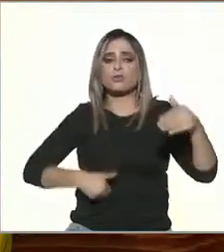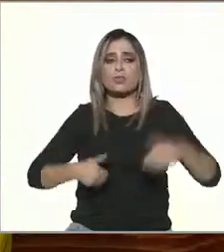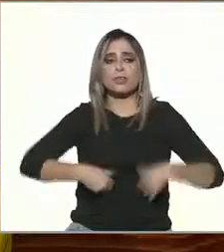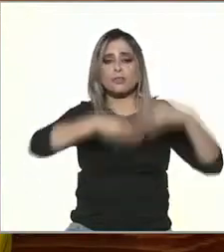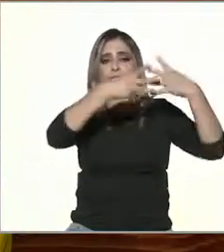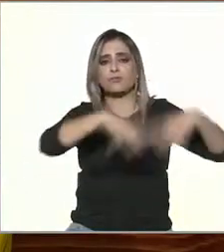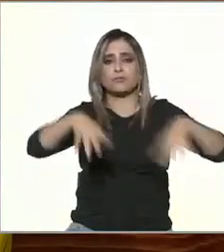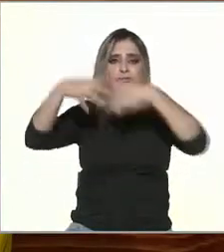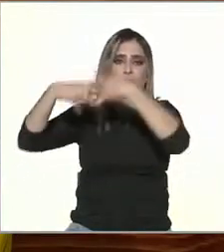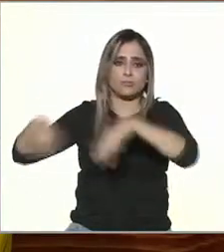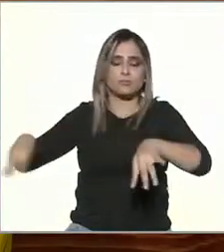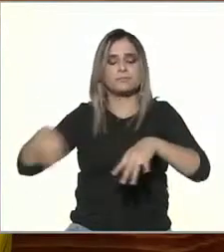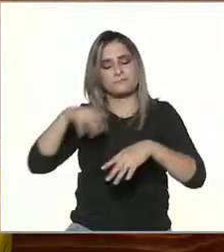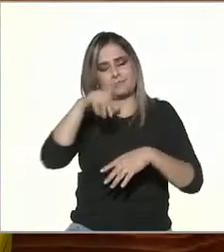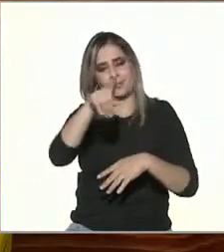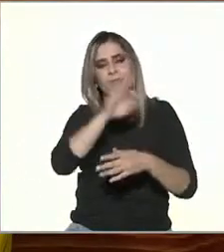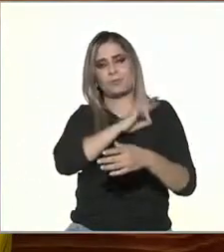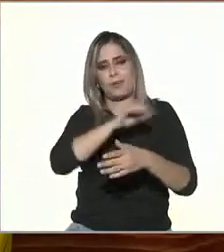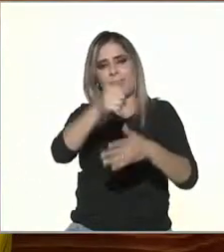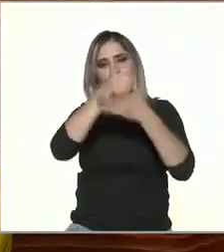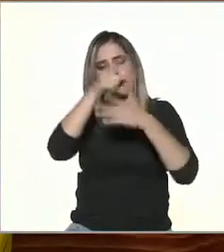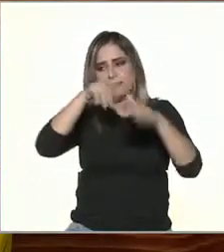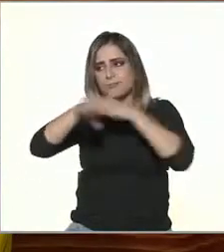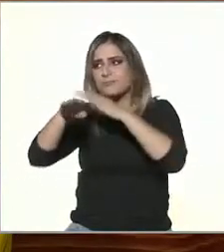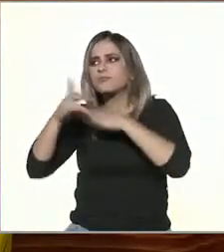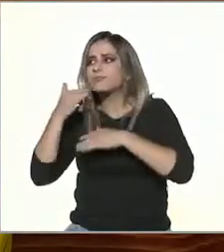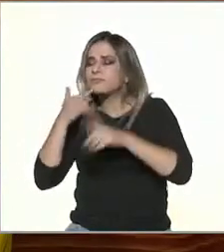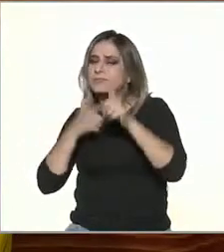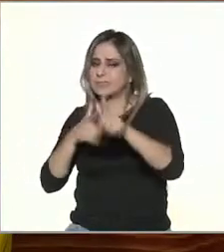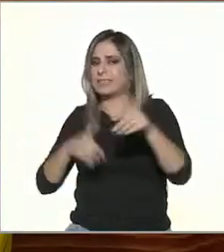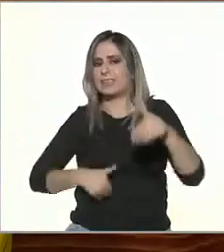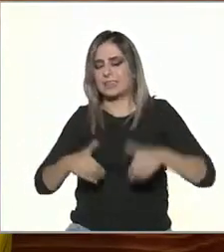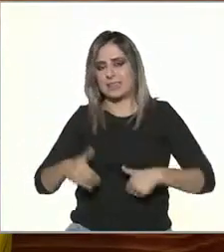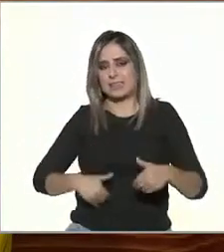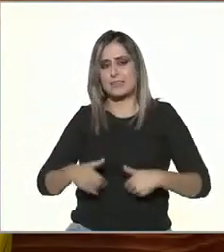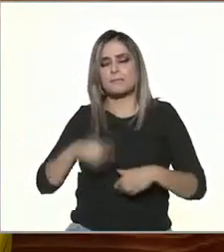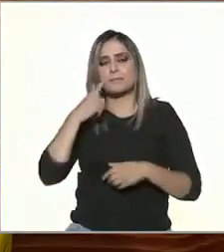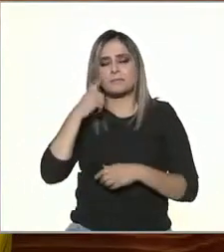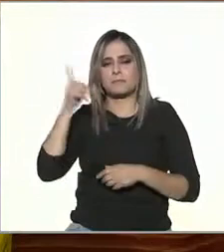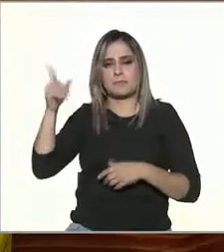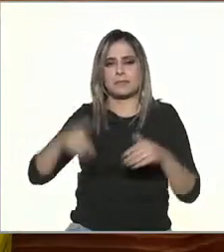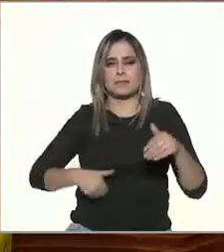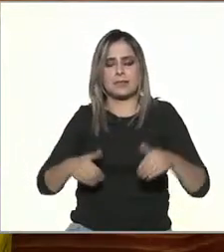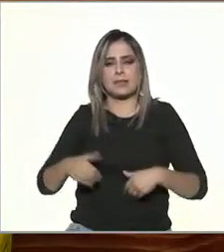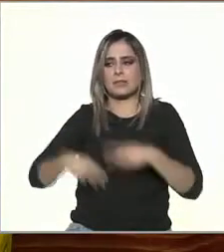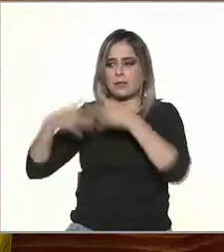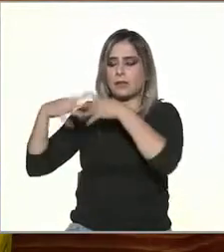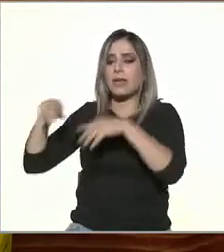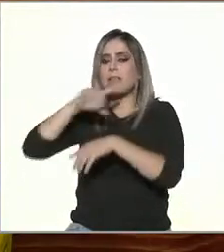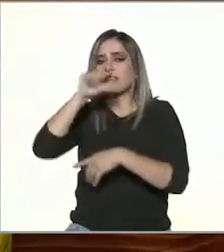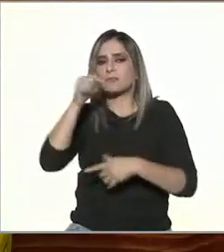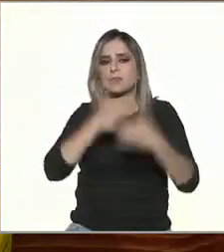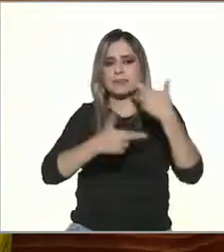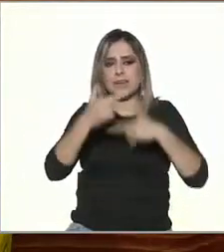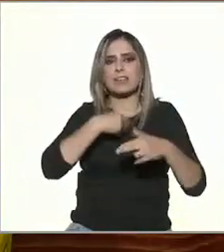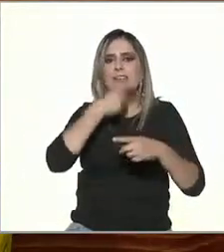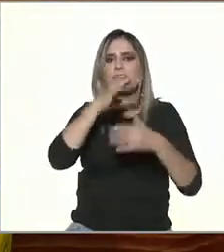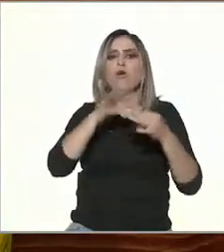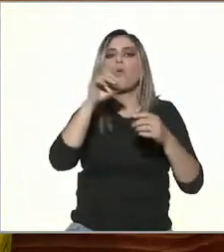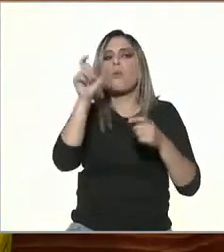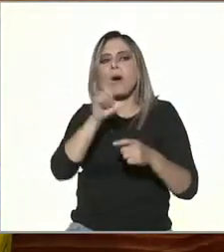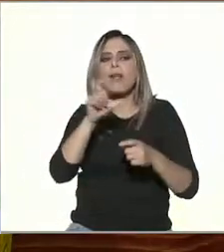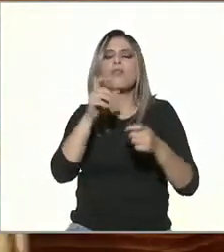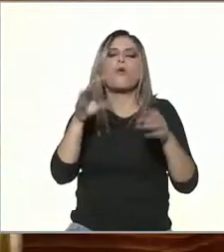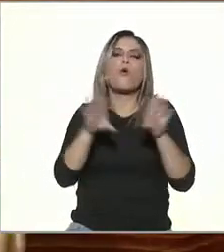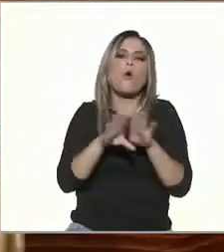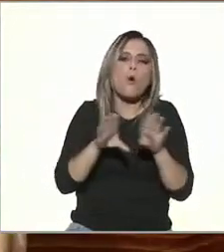se va a mantener si ustedes nos ayudan y acompañan en el teatro vamos a ver estas imágenes desde el foro Shakespeare y de regreso les digo cuándo, cómo y por qué no se pueden